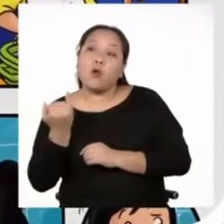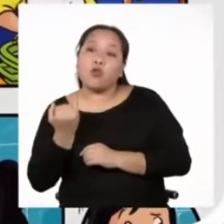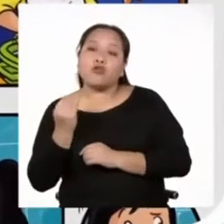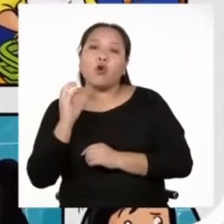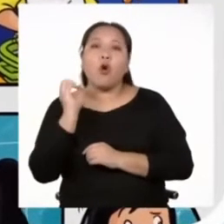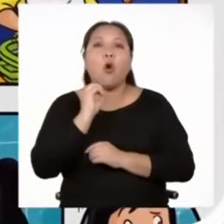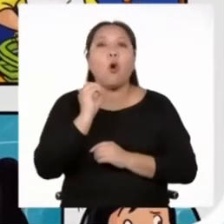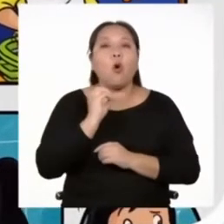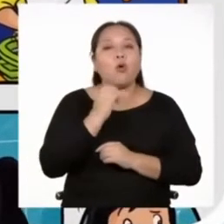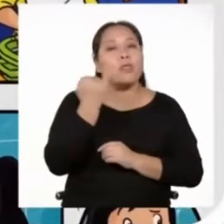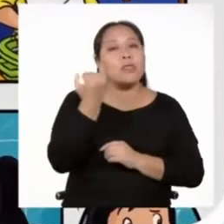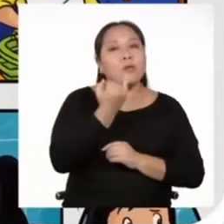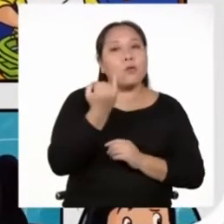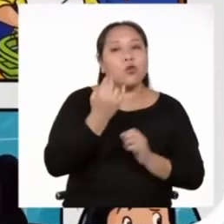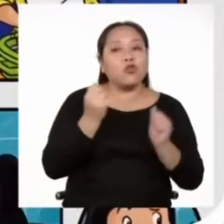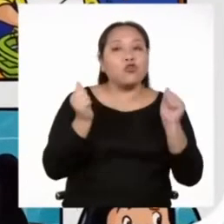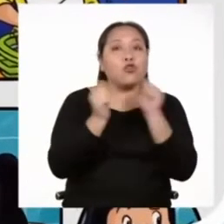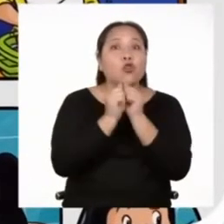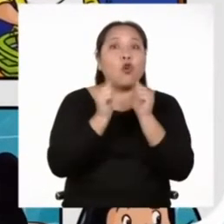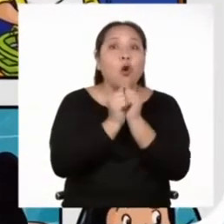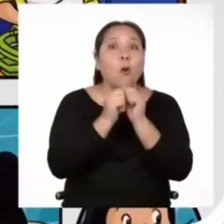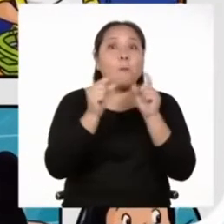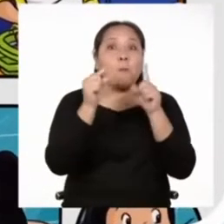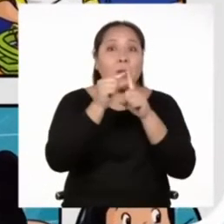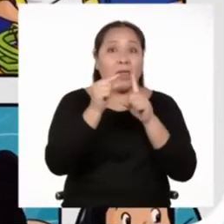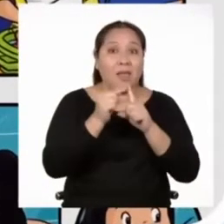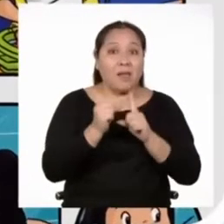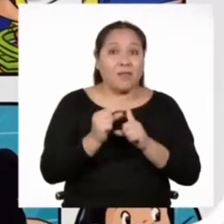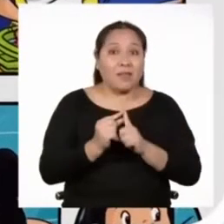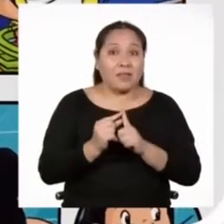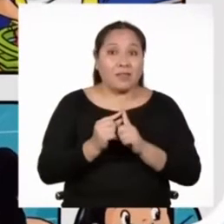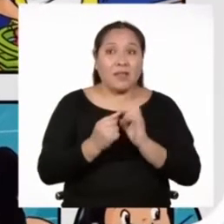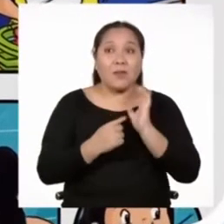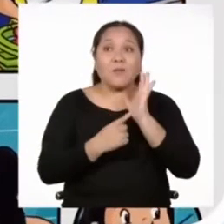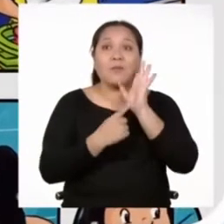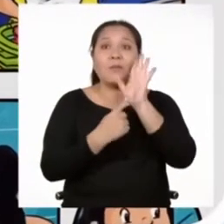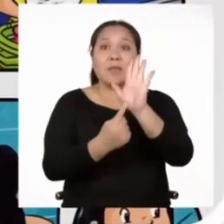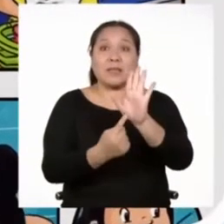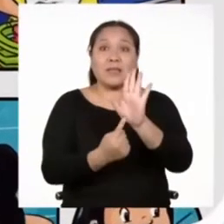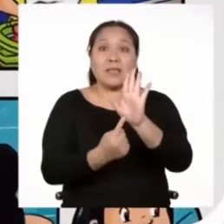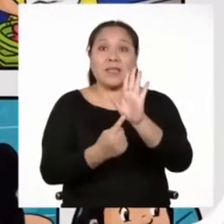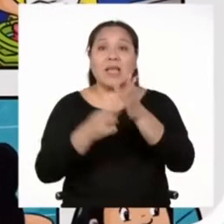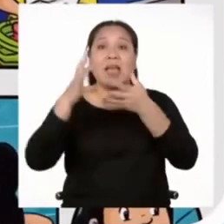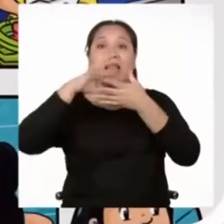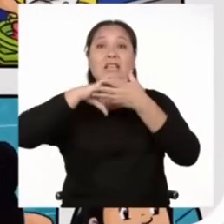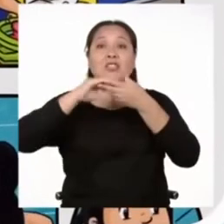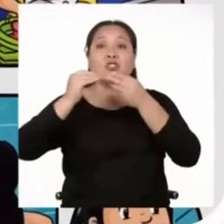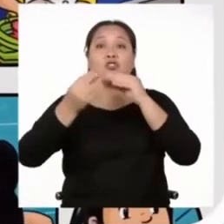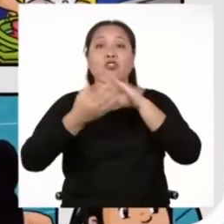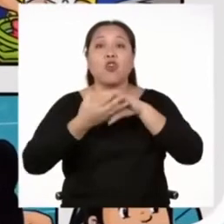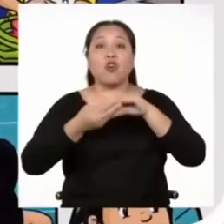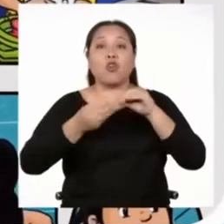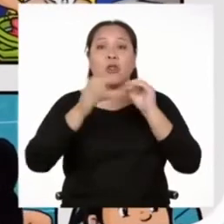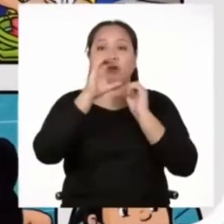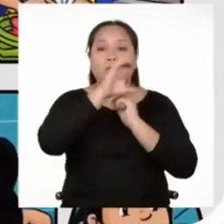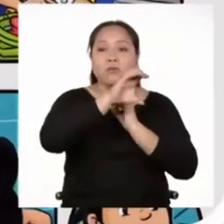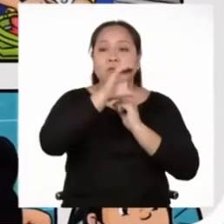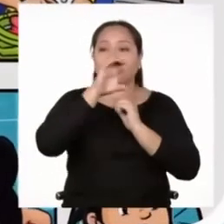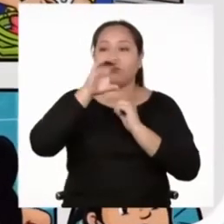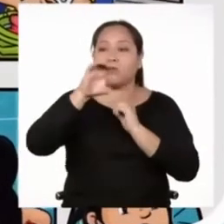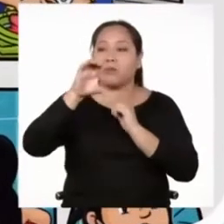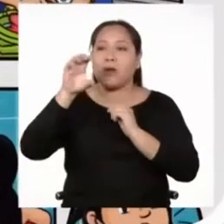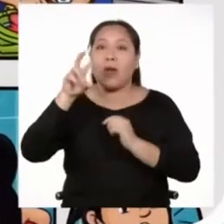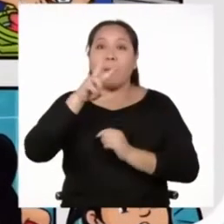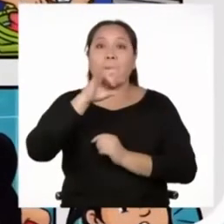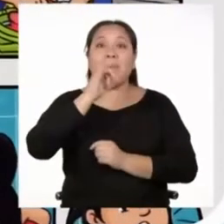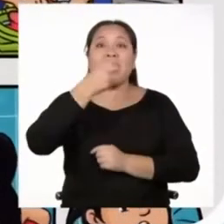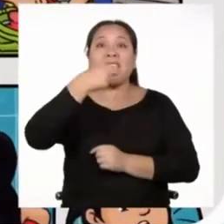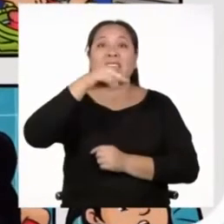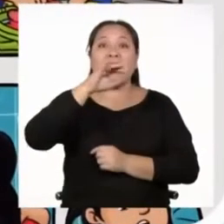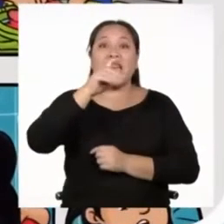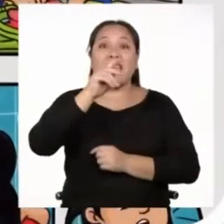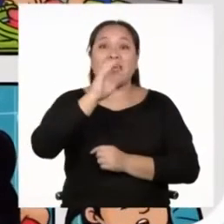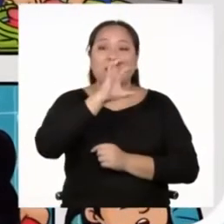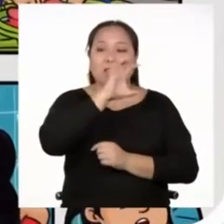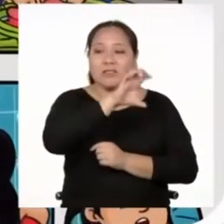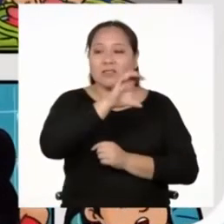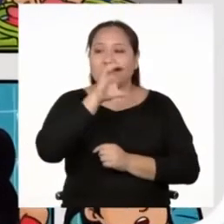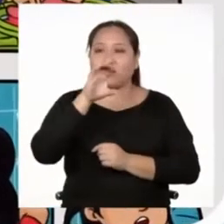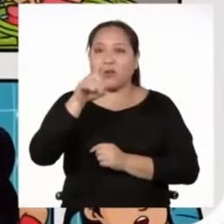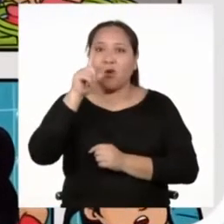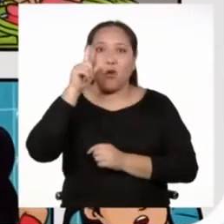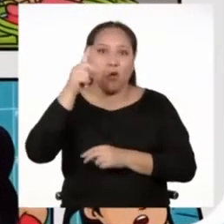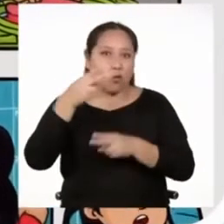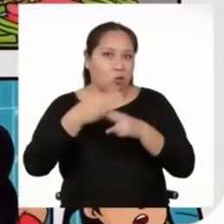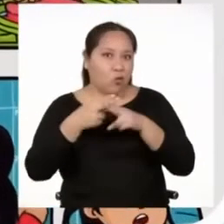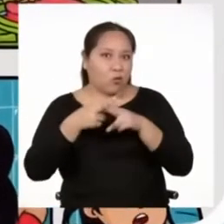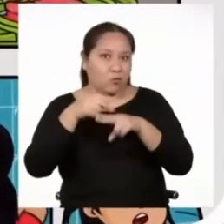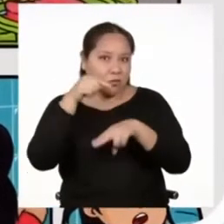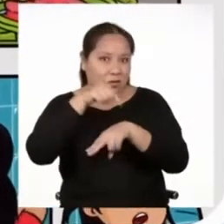combinados. Además, presentan la historia en cuadros o viñetas que representan un momento de la historia. Por